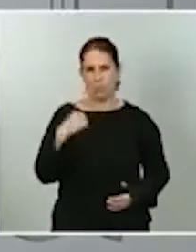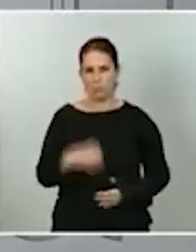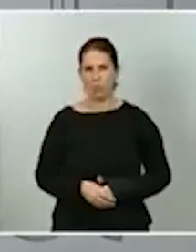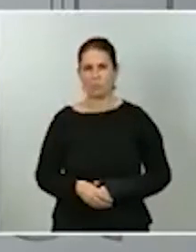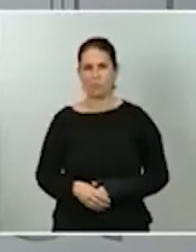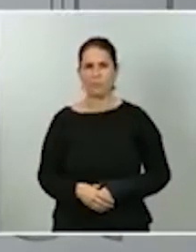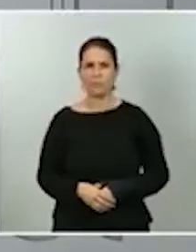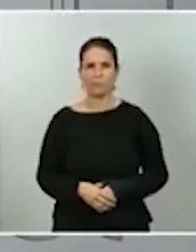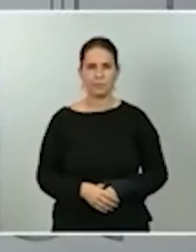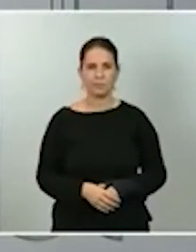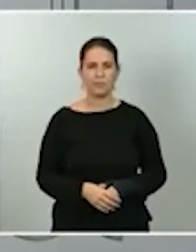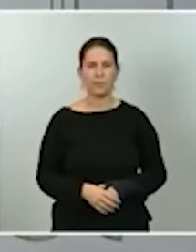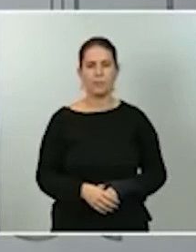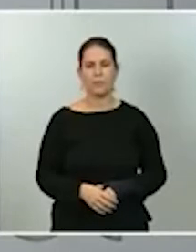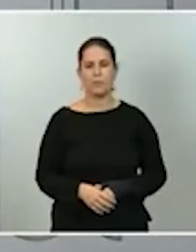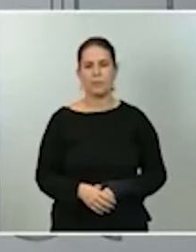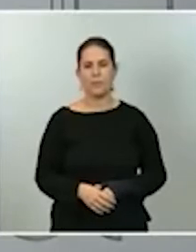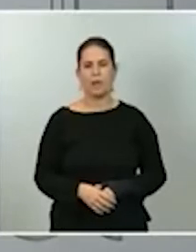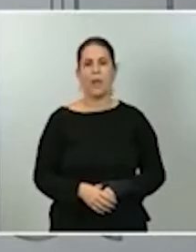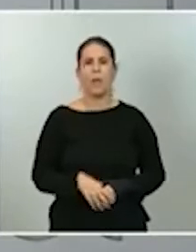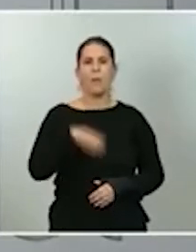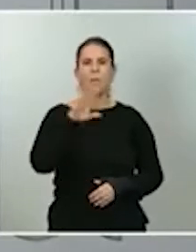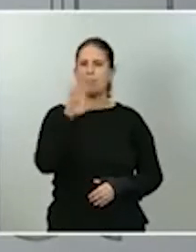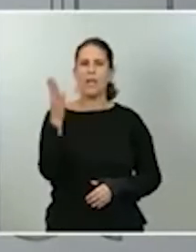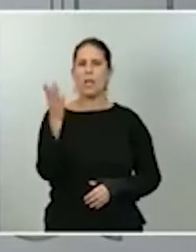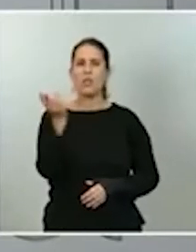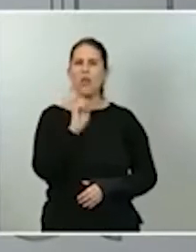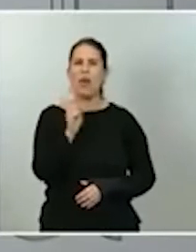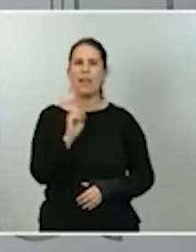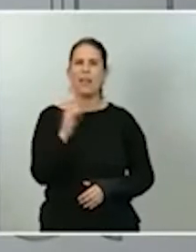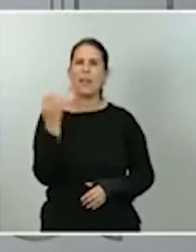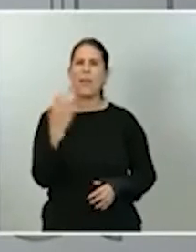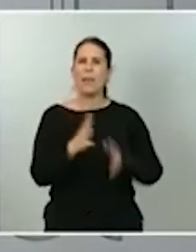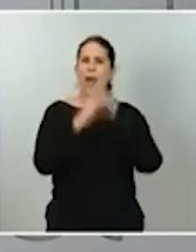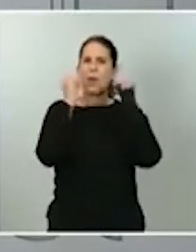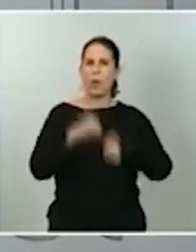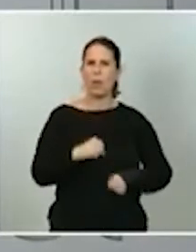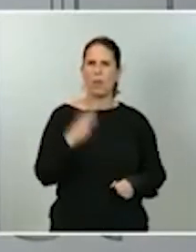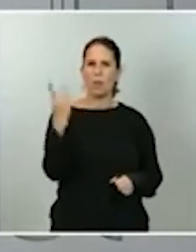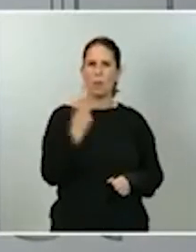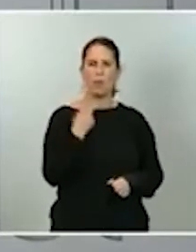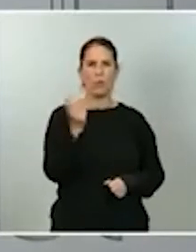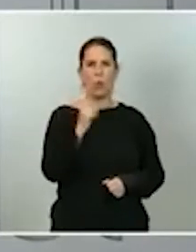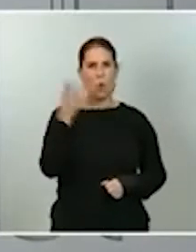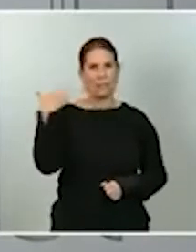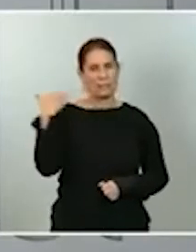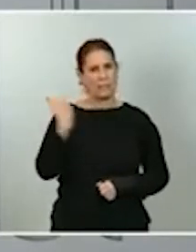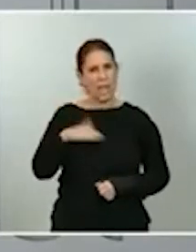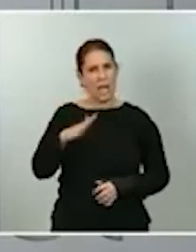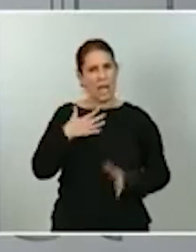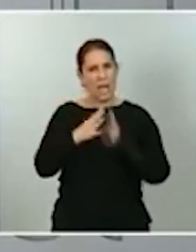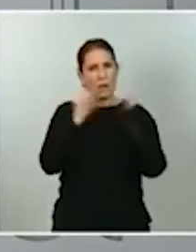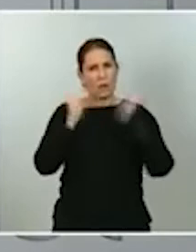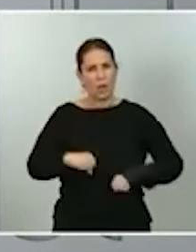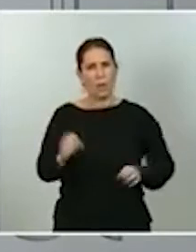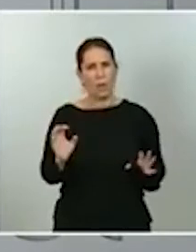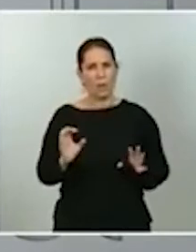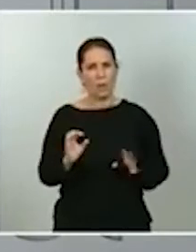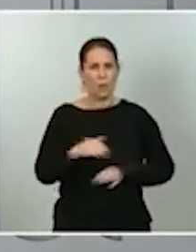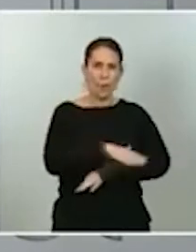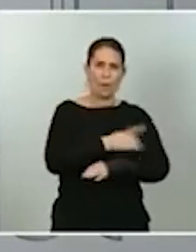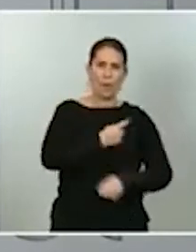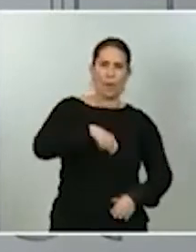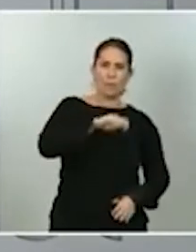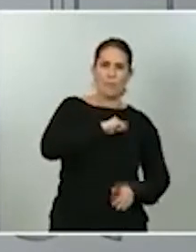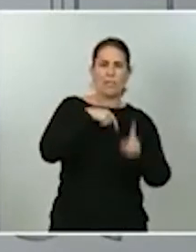tenga que haber un acuerdo entre el Gobierno de España y la Comunidad de Madrid, es que hubo un acuerdo entre el Gobierno de España y la Comunidad de